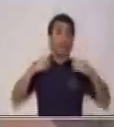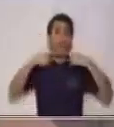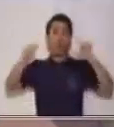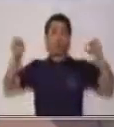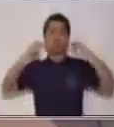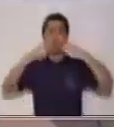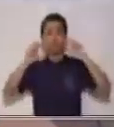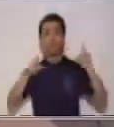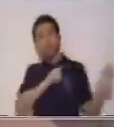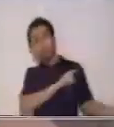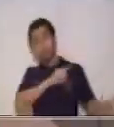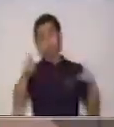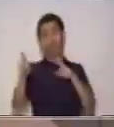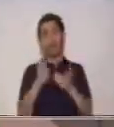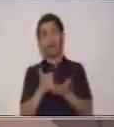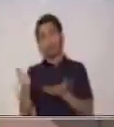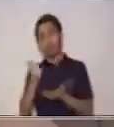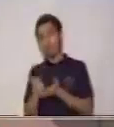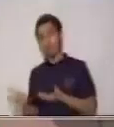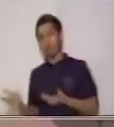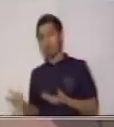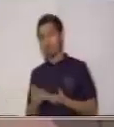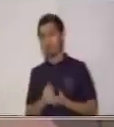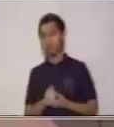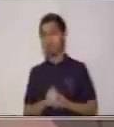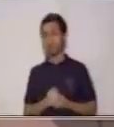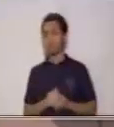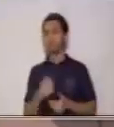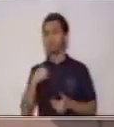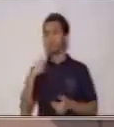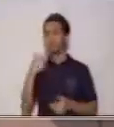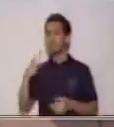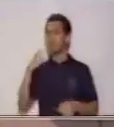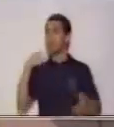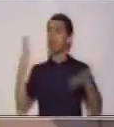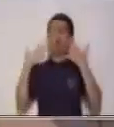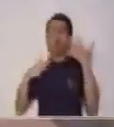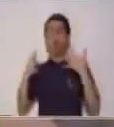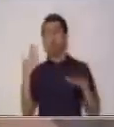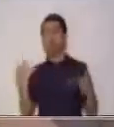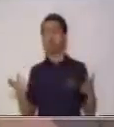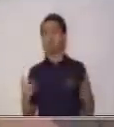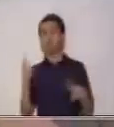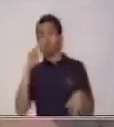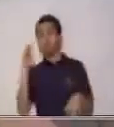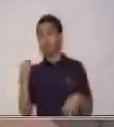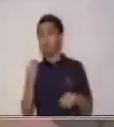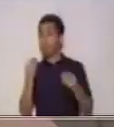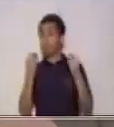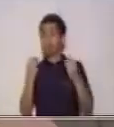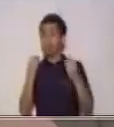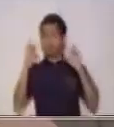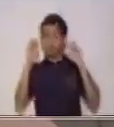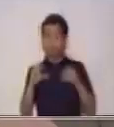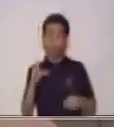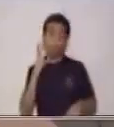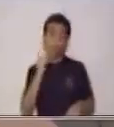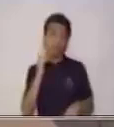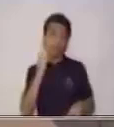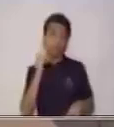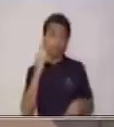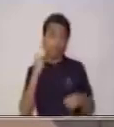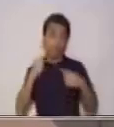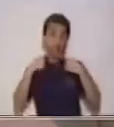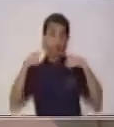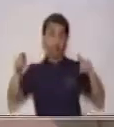mencionaba yo sobre los colores y todo esto, porque las personas que se dedican a la publicidad, a